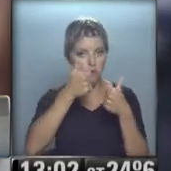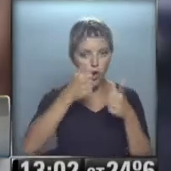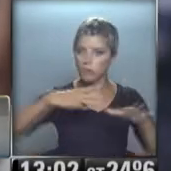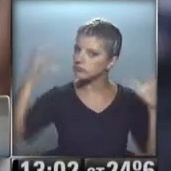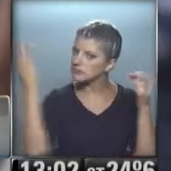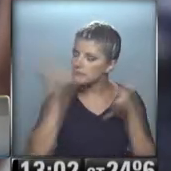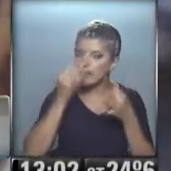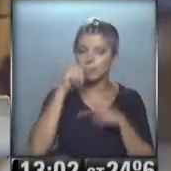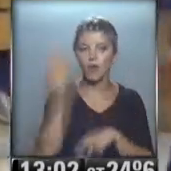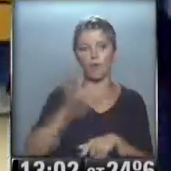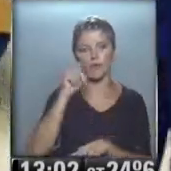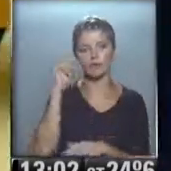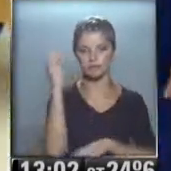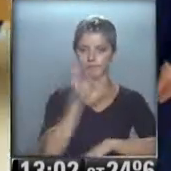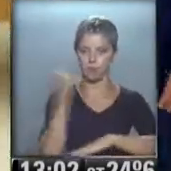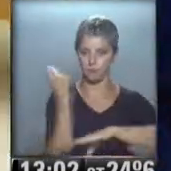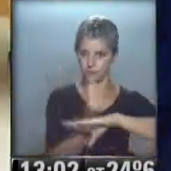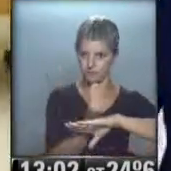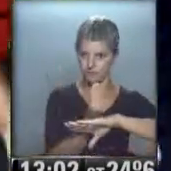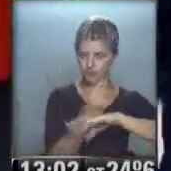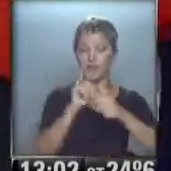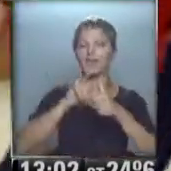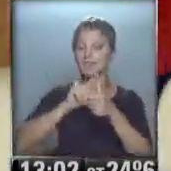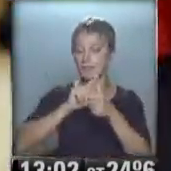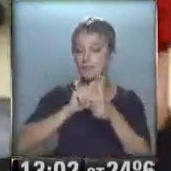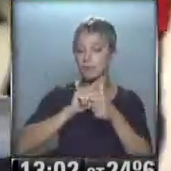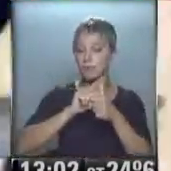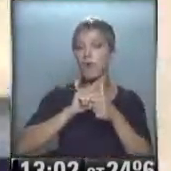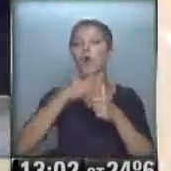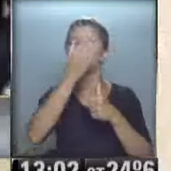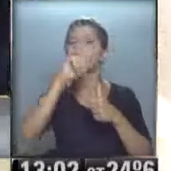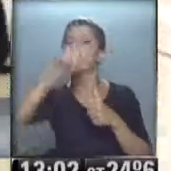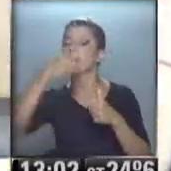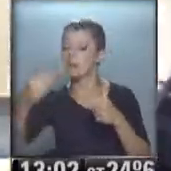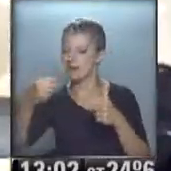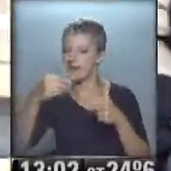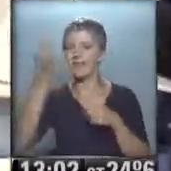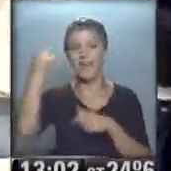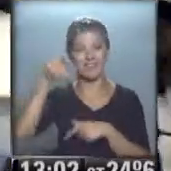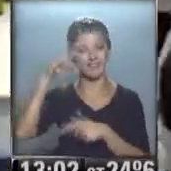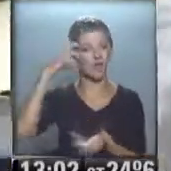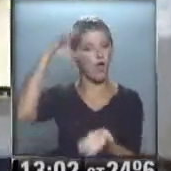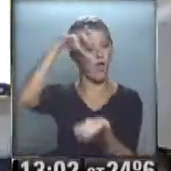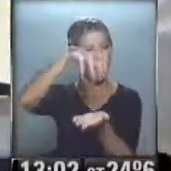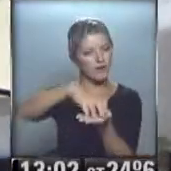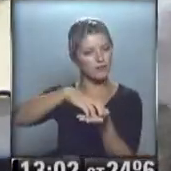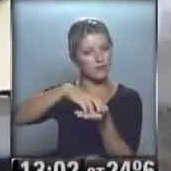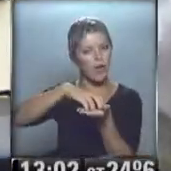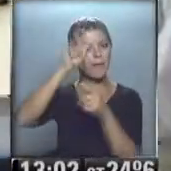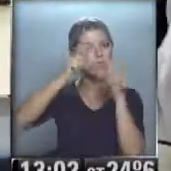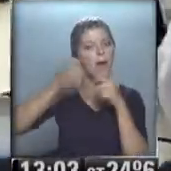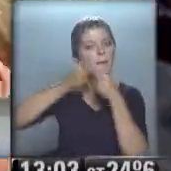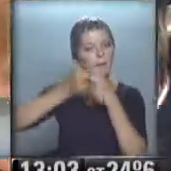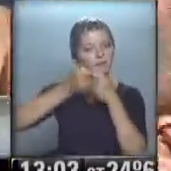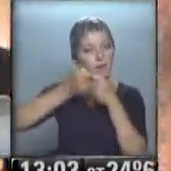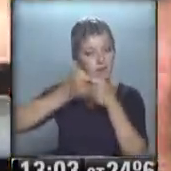Rousseff. En ese resultado, pesó también el haber consolidado la mayoría parlamentaria y una buena convivencia entre los